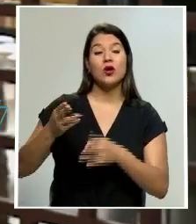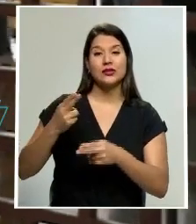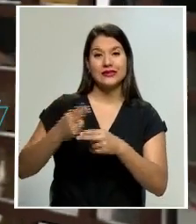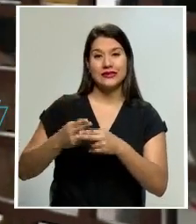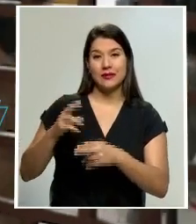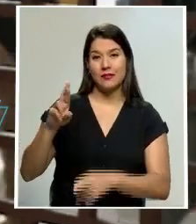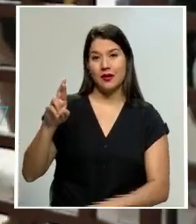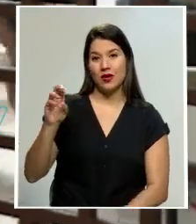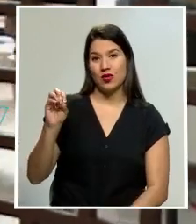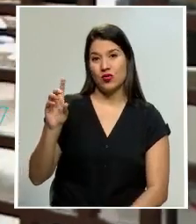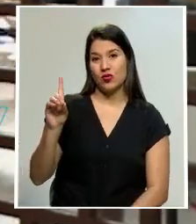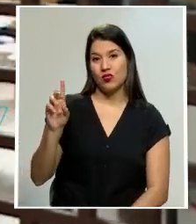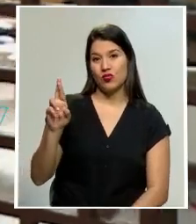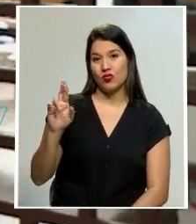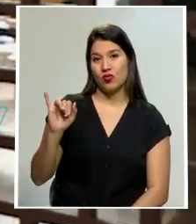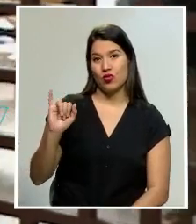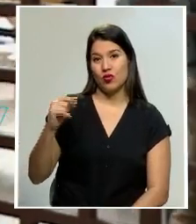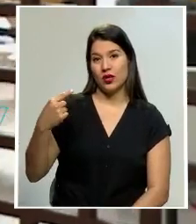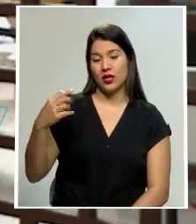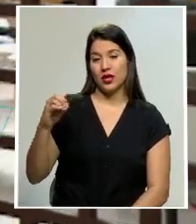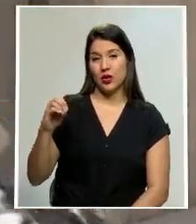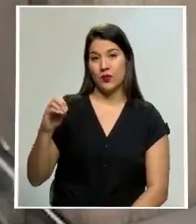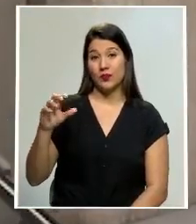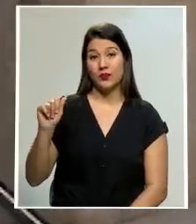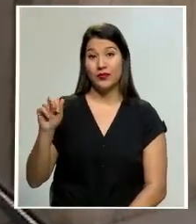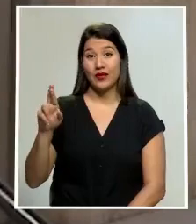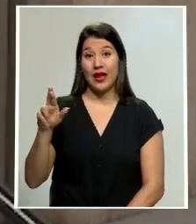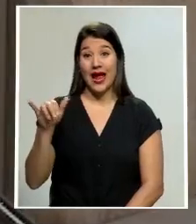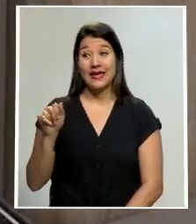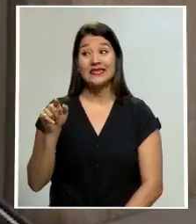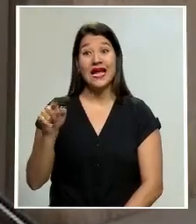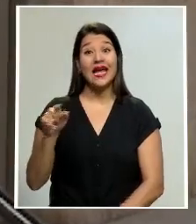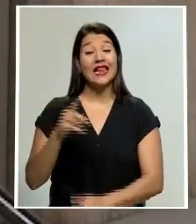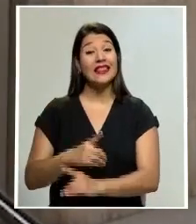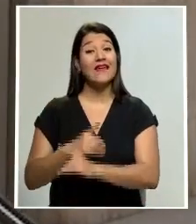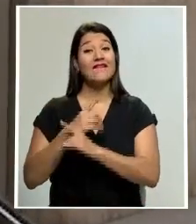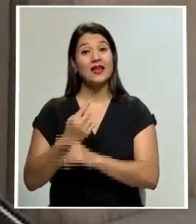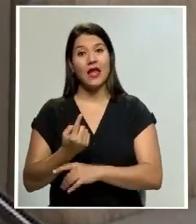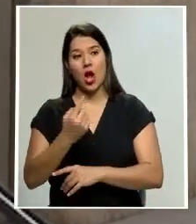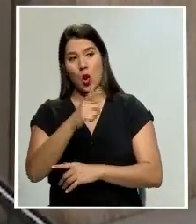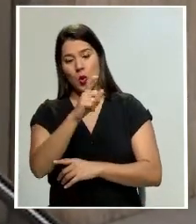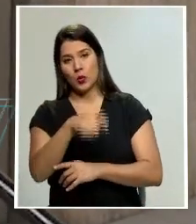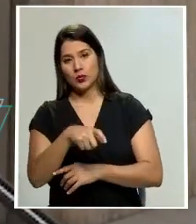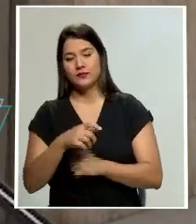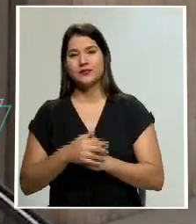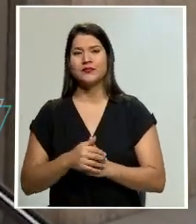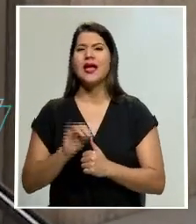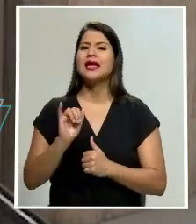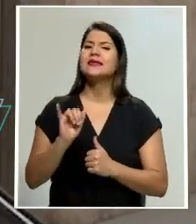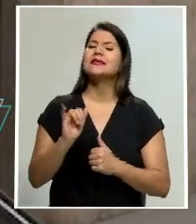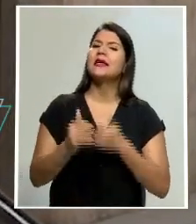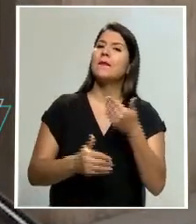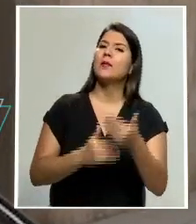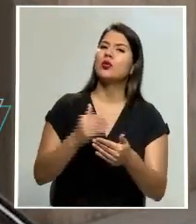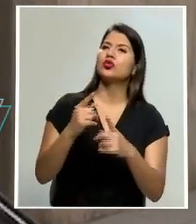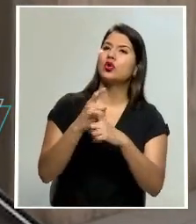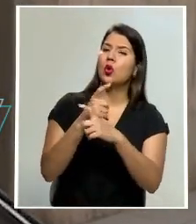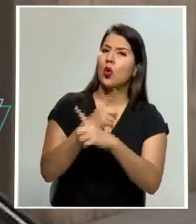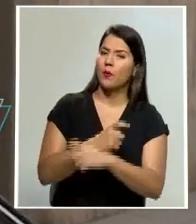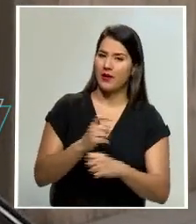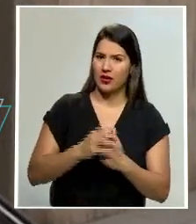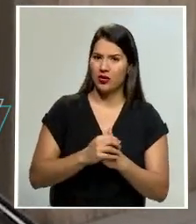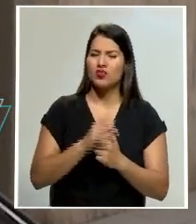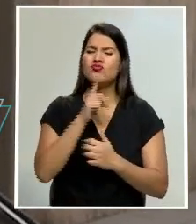Araya, él es defensor de una de las partes. Sí, es un proceso sumamente complejo, es una audiencia de verdad que implica una